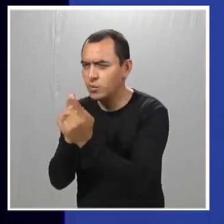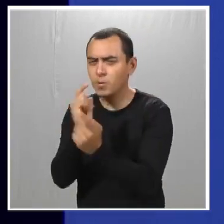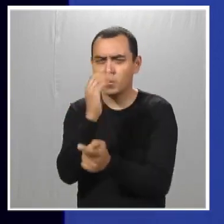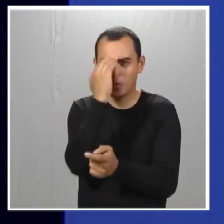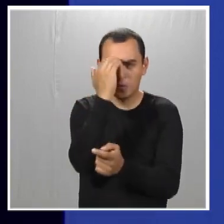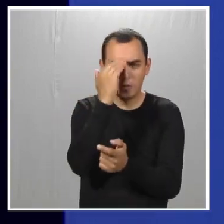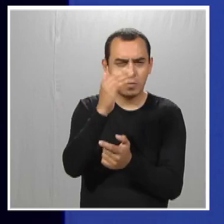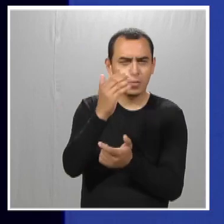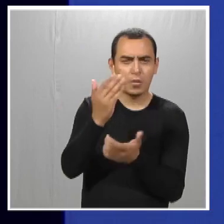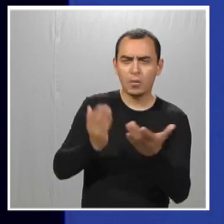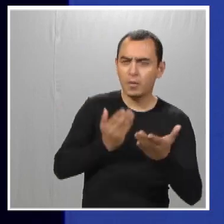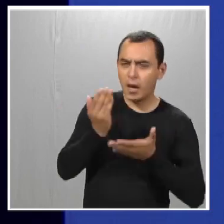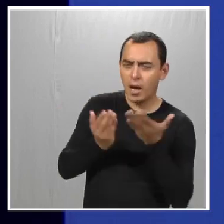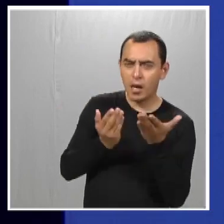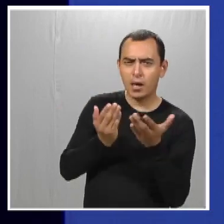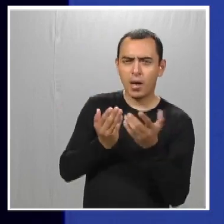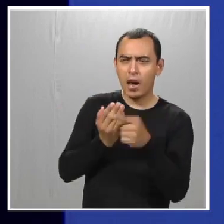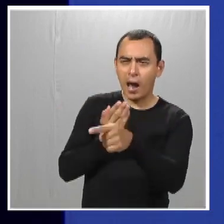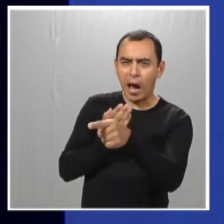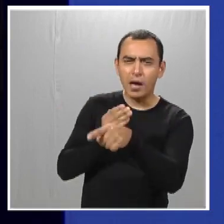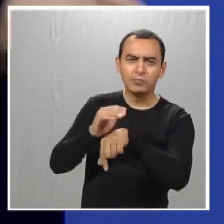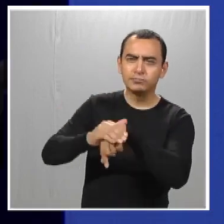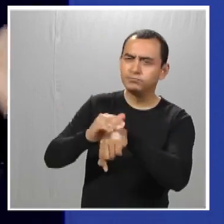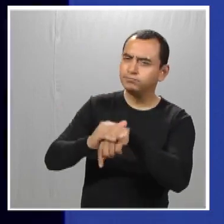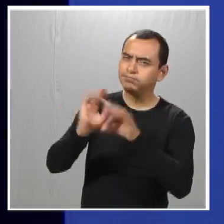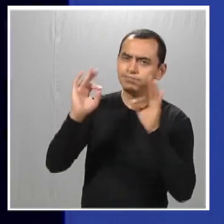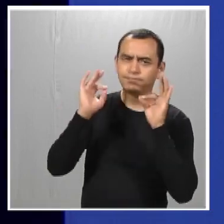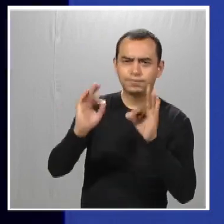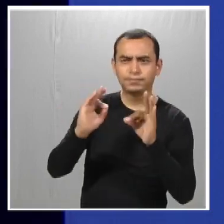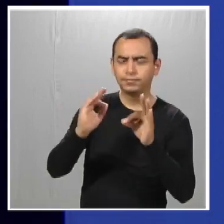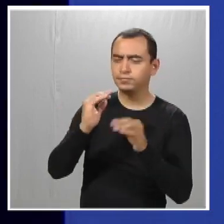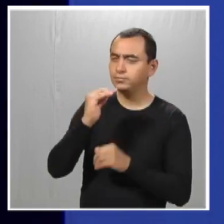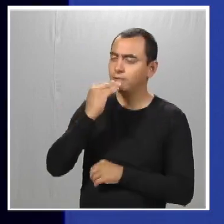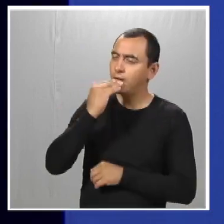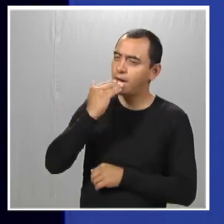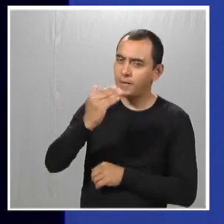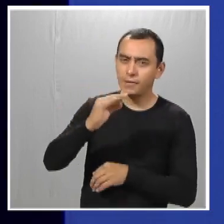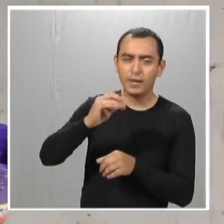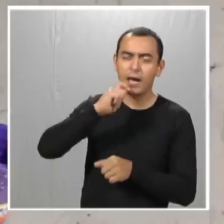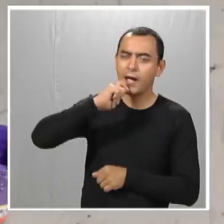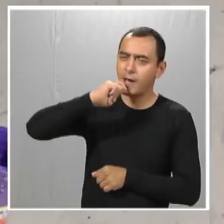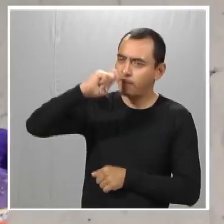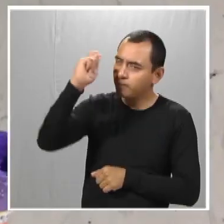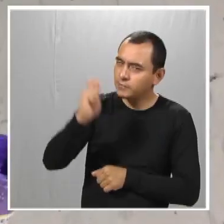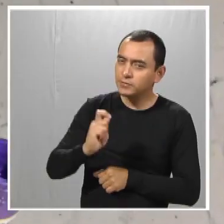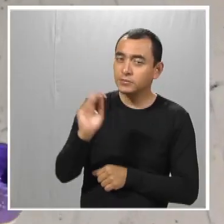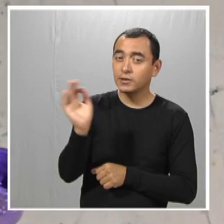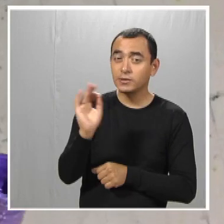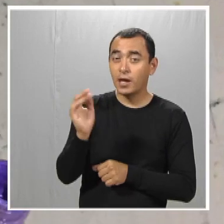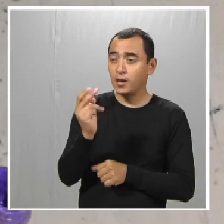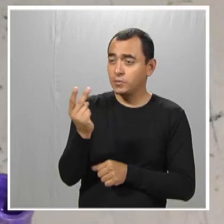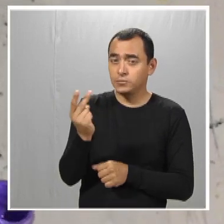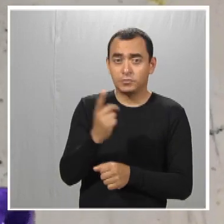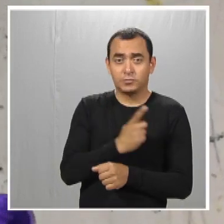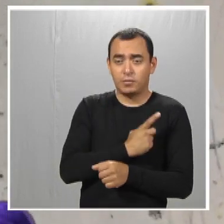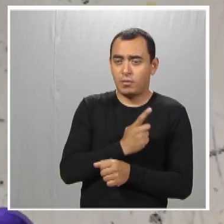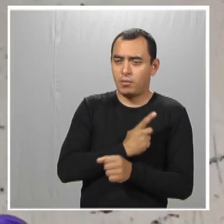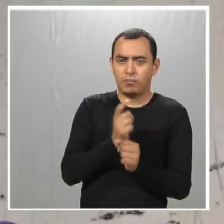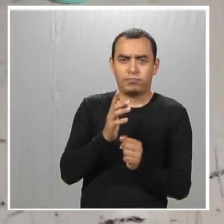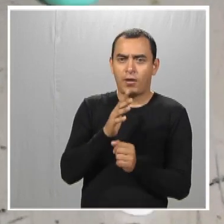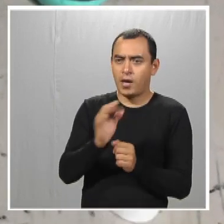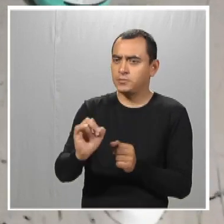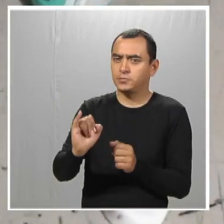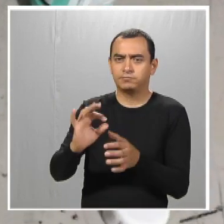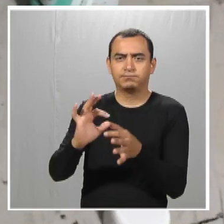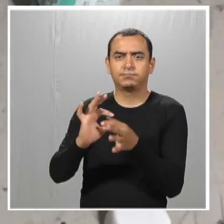llevándose con los chicos, yéndose a bailar, dicen fulanito y yo nos llevamos súper bien. Y así sería mucho mejor una amistad donde ellos solitos hacen